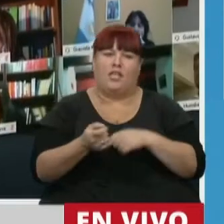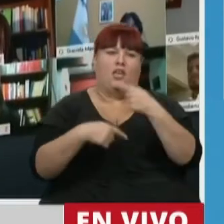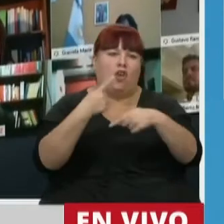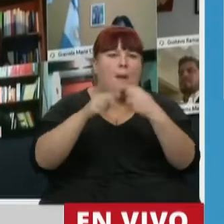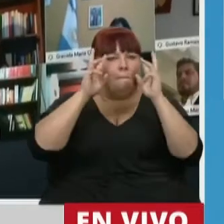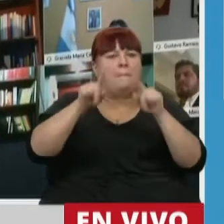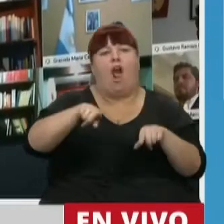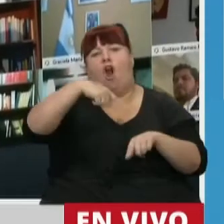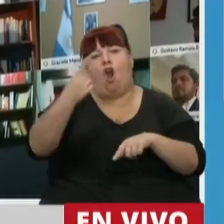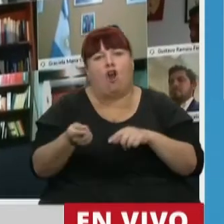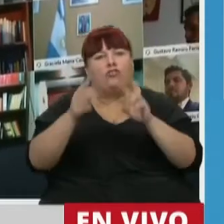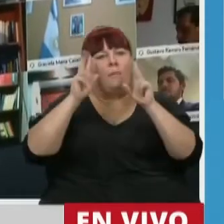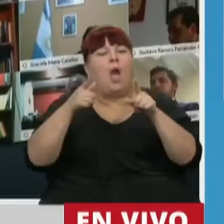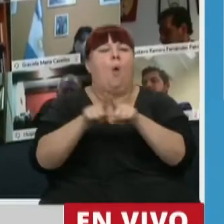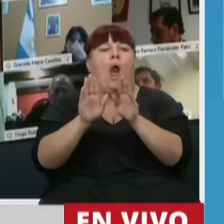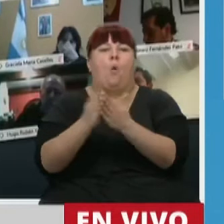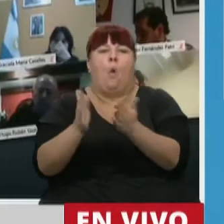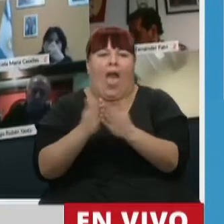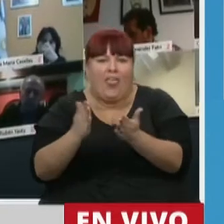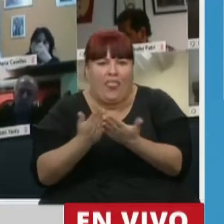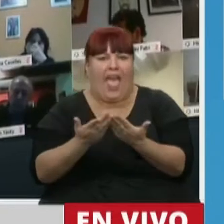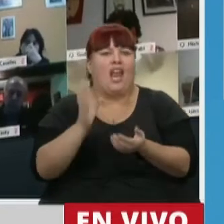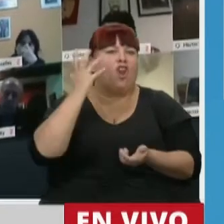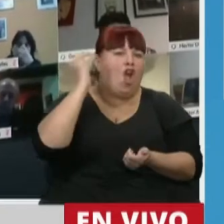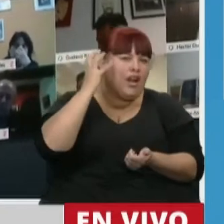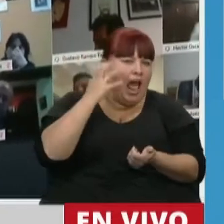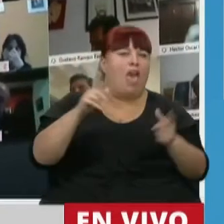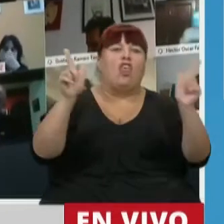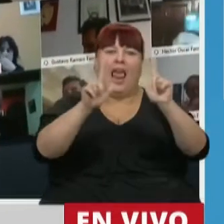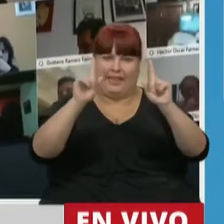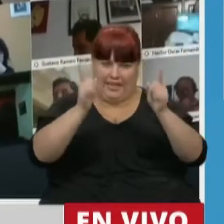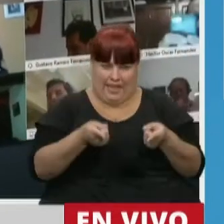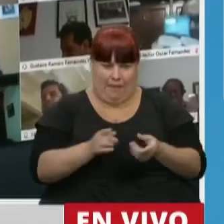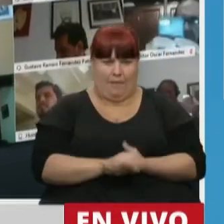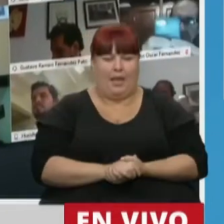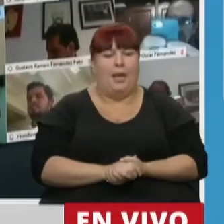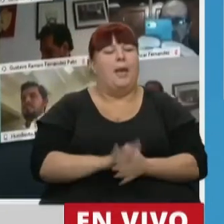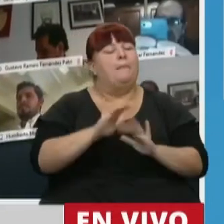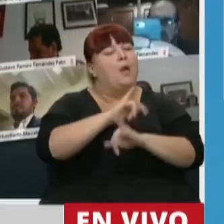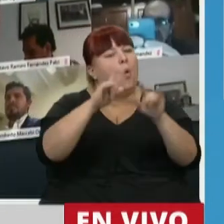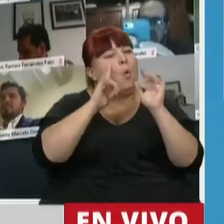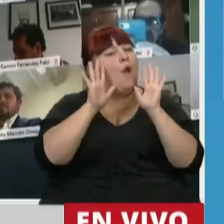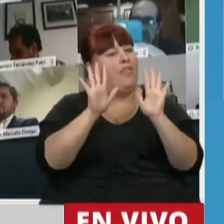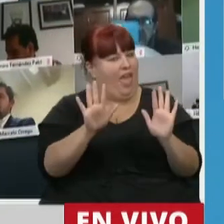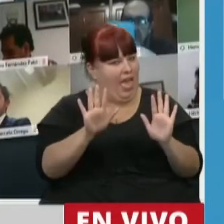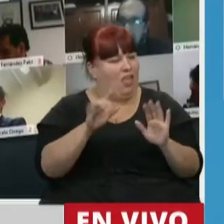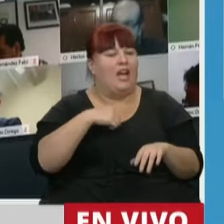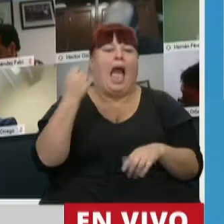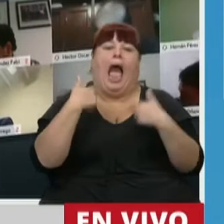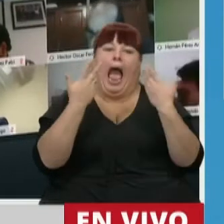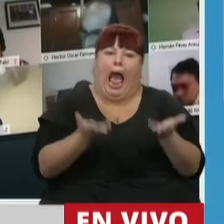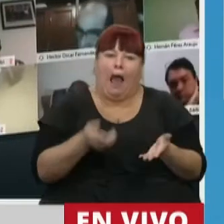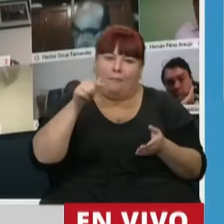con otras herramientas como los cuadernillos, la radio y la televisión. Pero advierto, y quiero